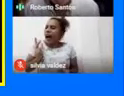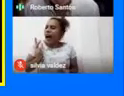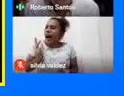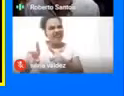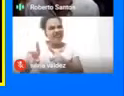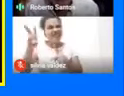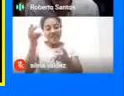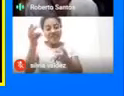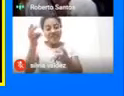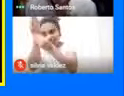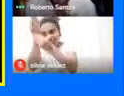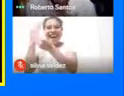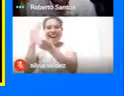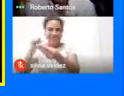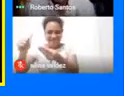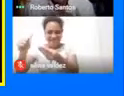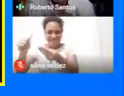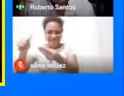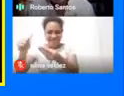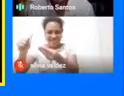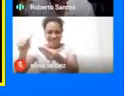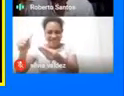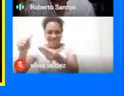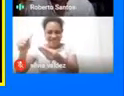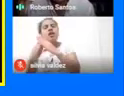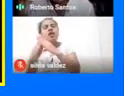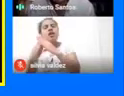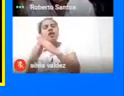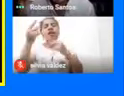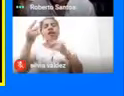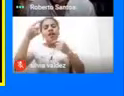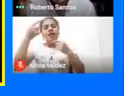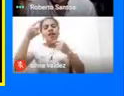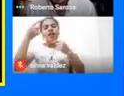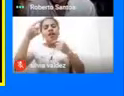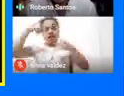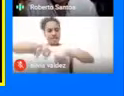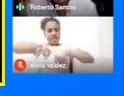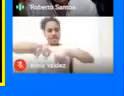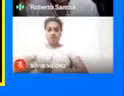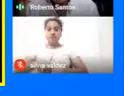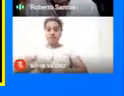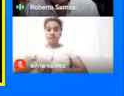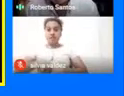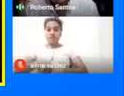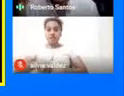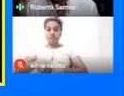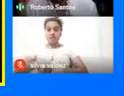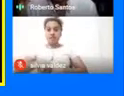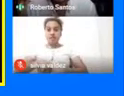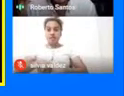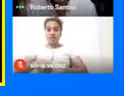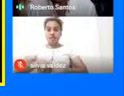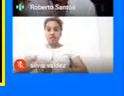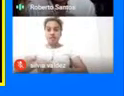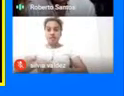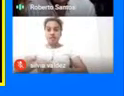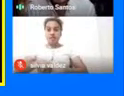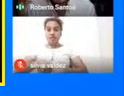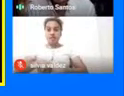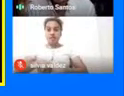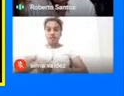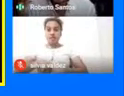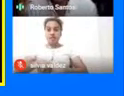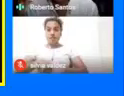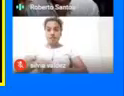Hacia el interior De cada uno De nosotros Es una introspección Que